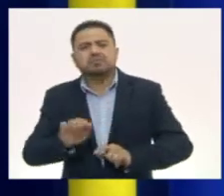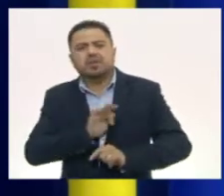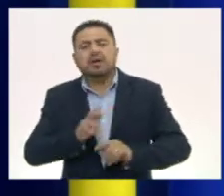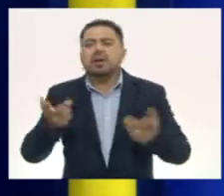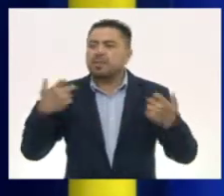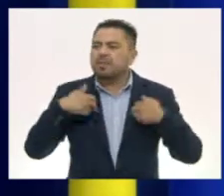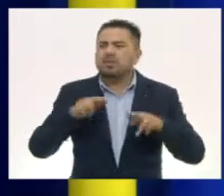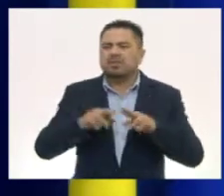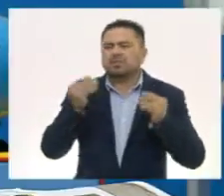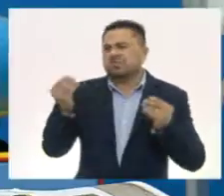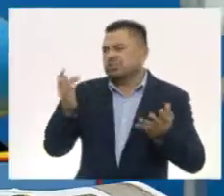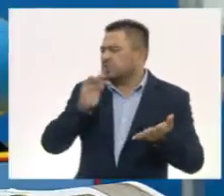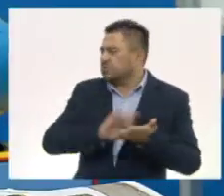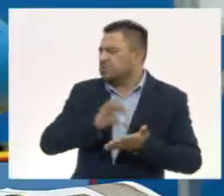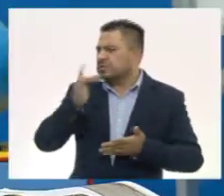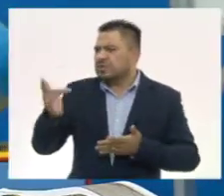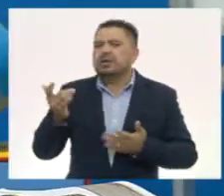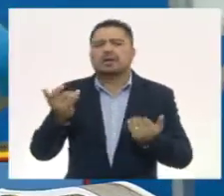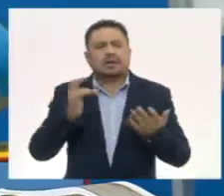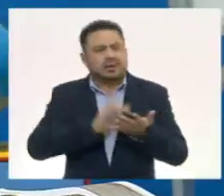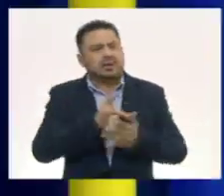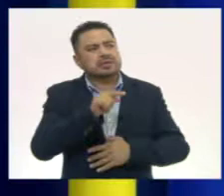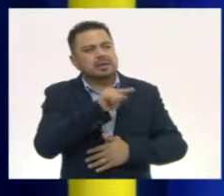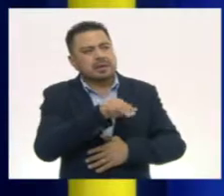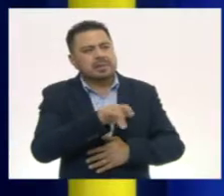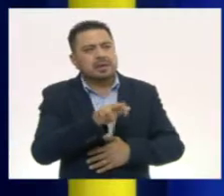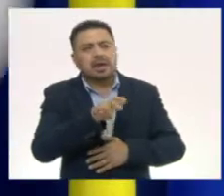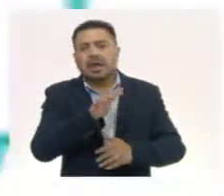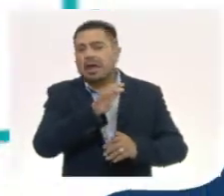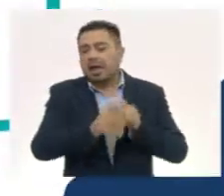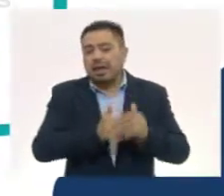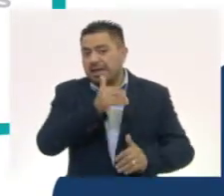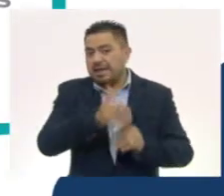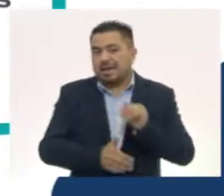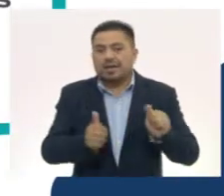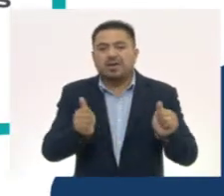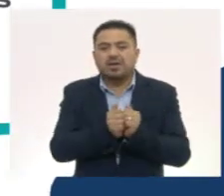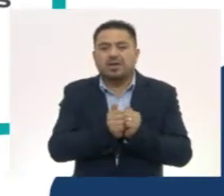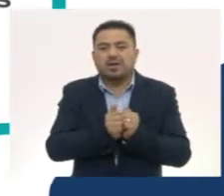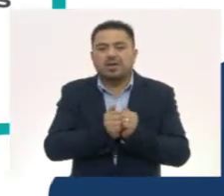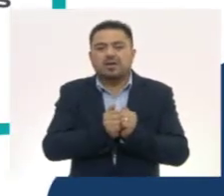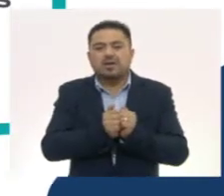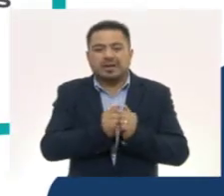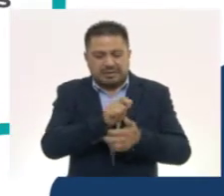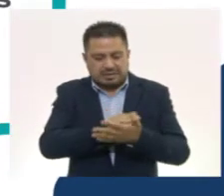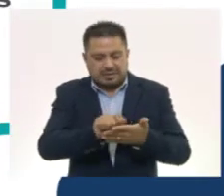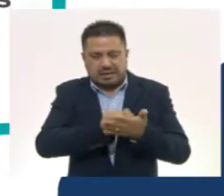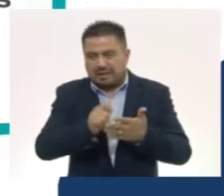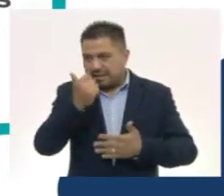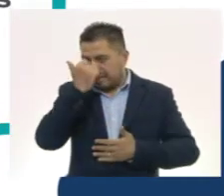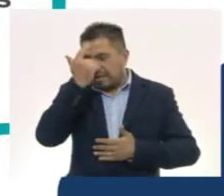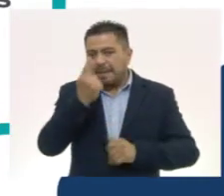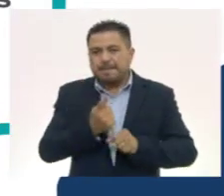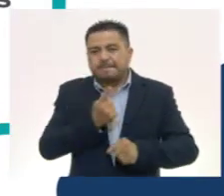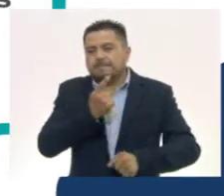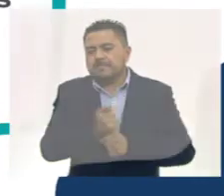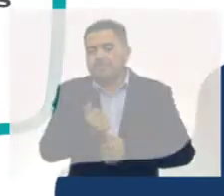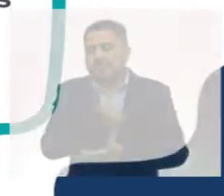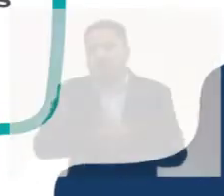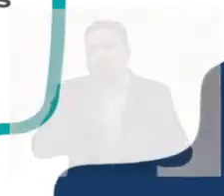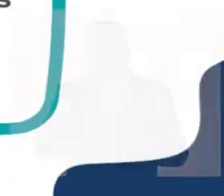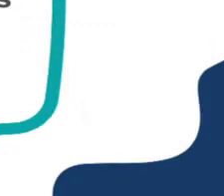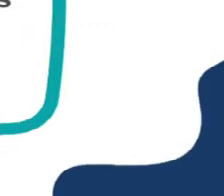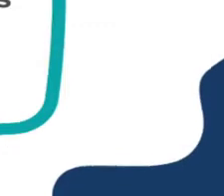Profesor Víctor, muchísimas gracias. Gracias a ti, María. Y así hemos terminado con la invención de la escritura y las primeras ciudades.